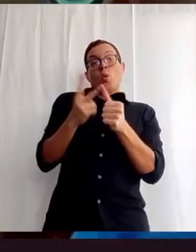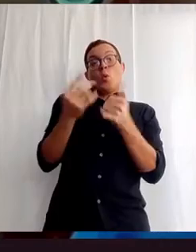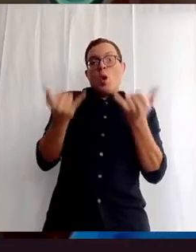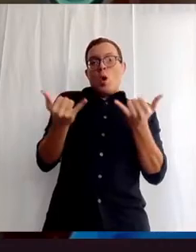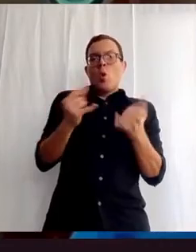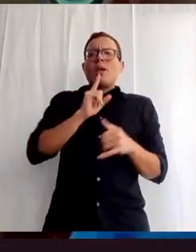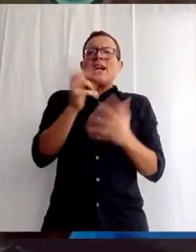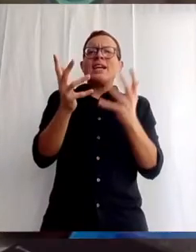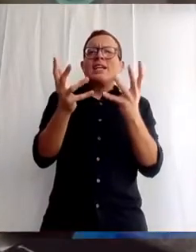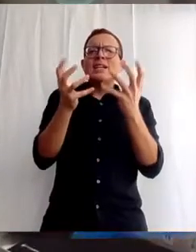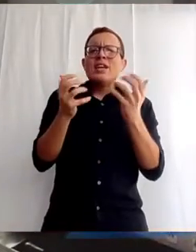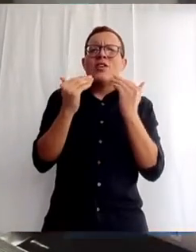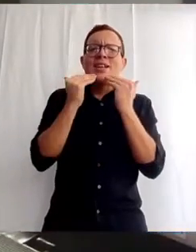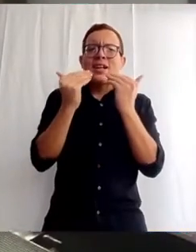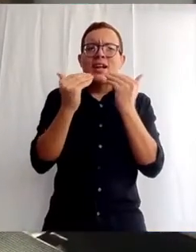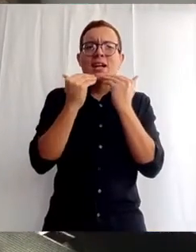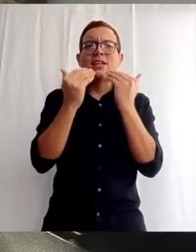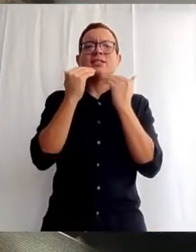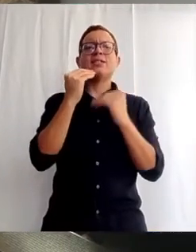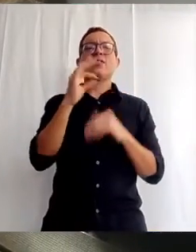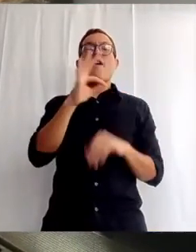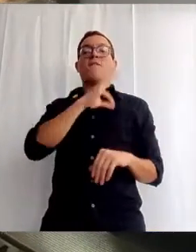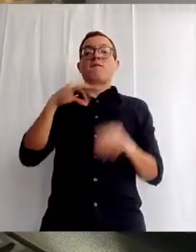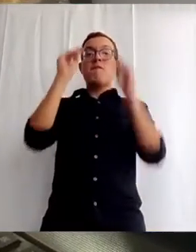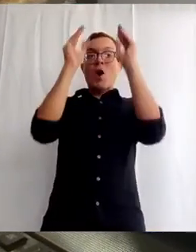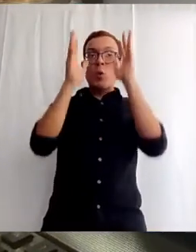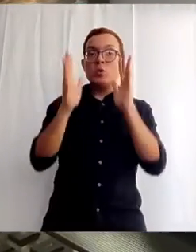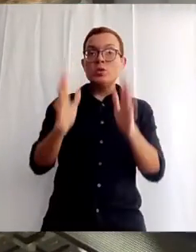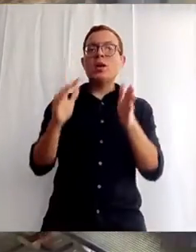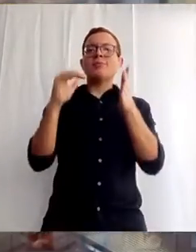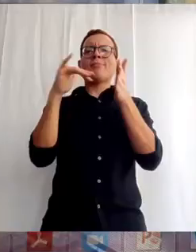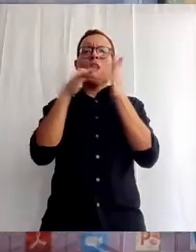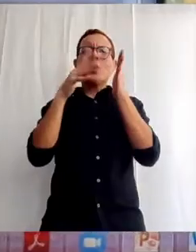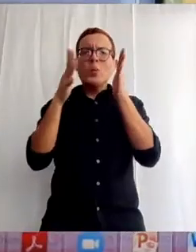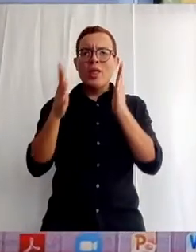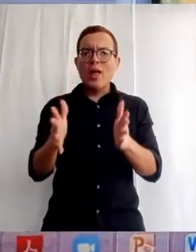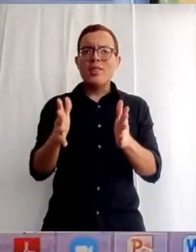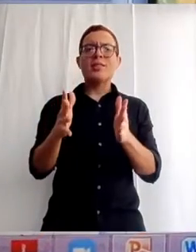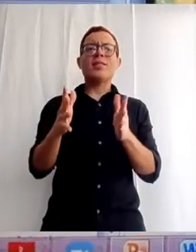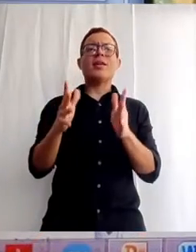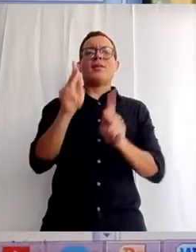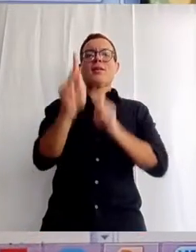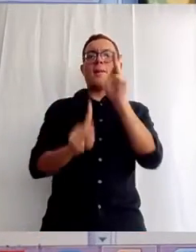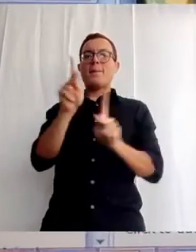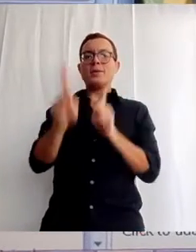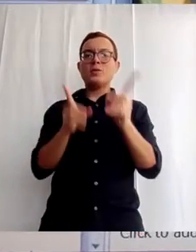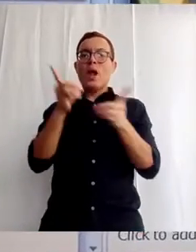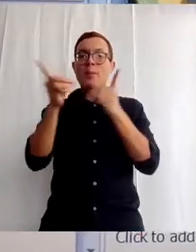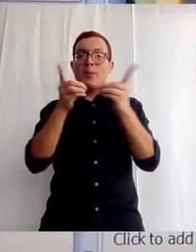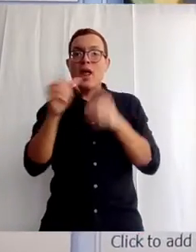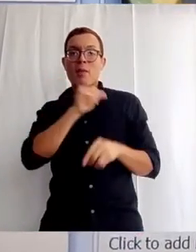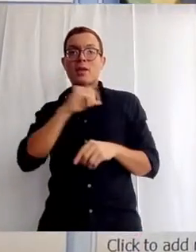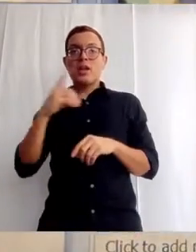agradecer a la facultad, a los estudiantes, al personal administrativo que